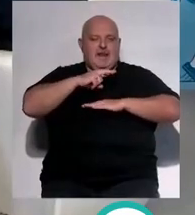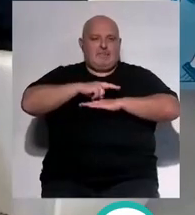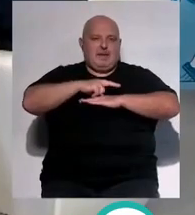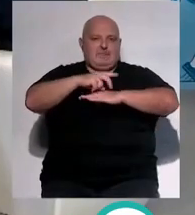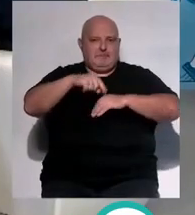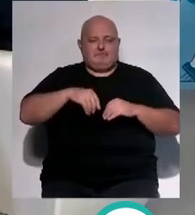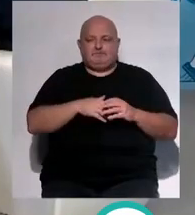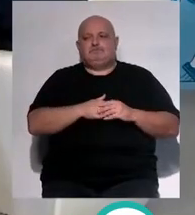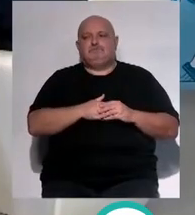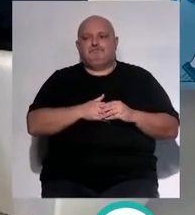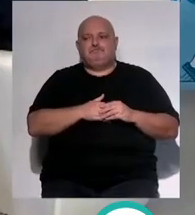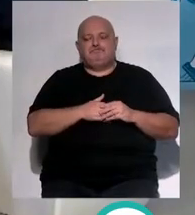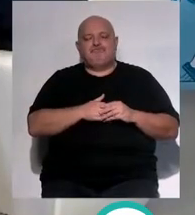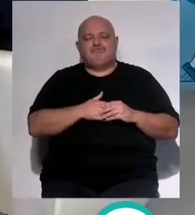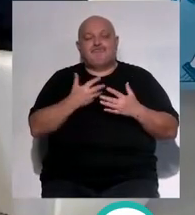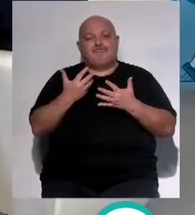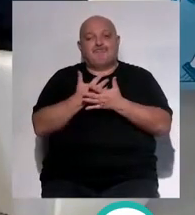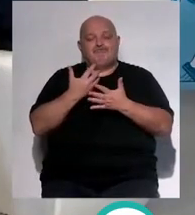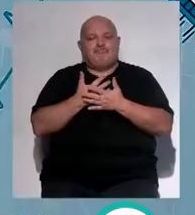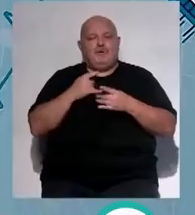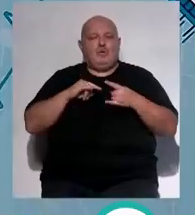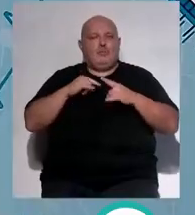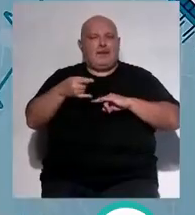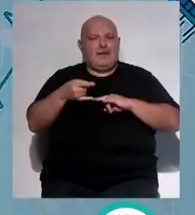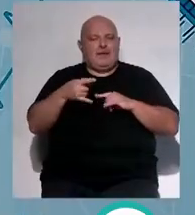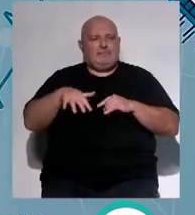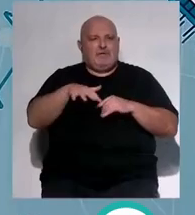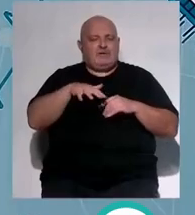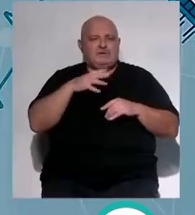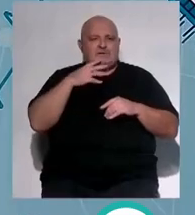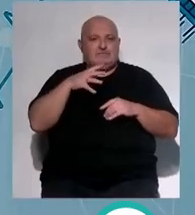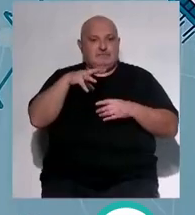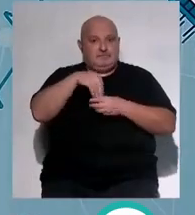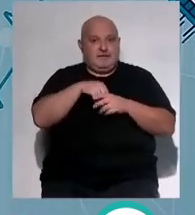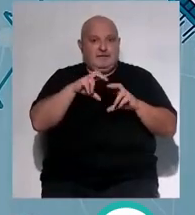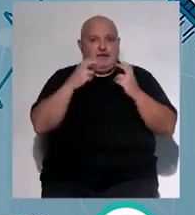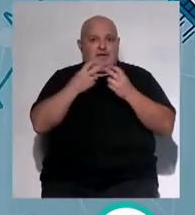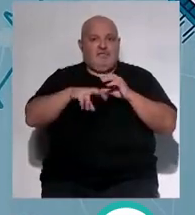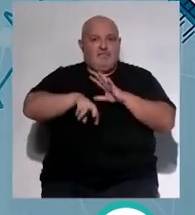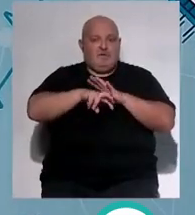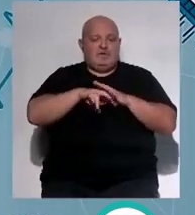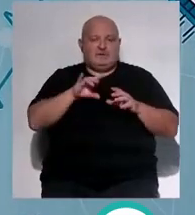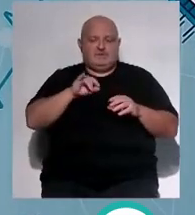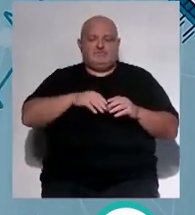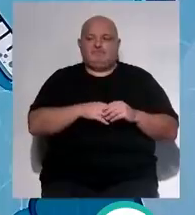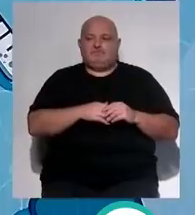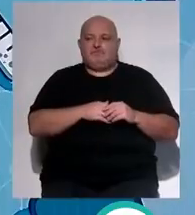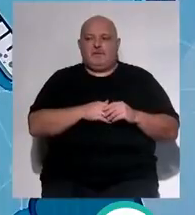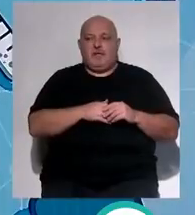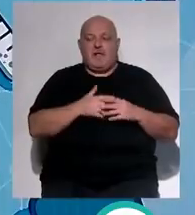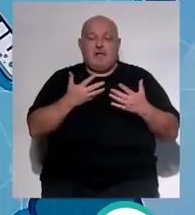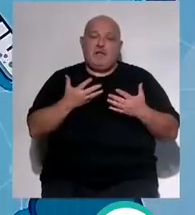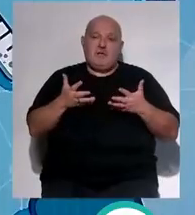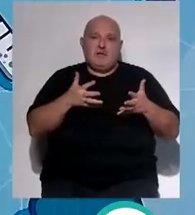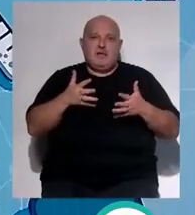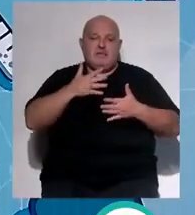cuenta el centro me hablabas de duplicar el espacio en el nuevo Mirandilla sí al